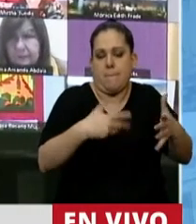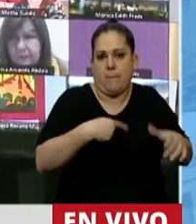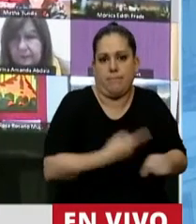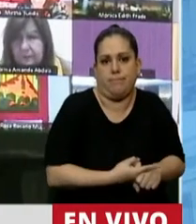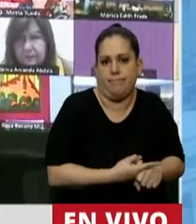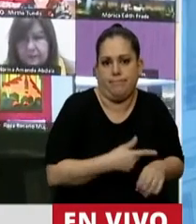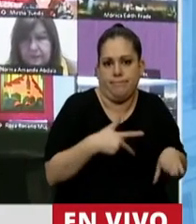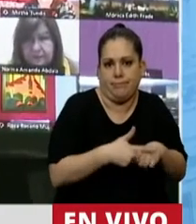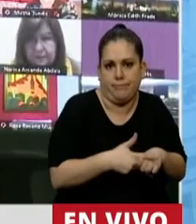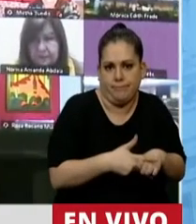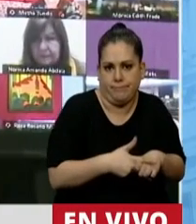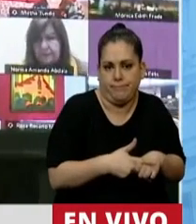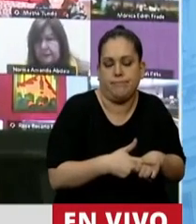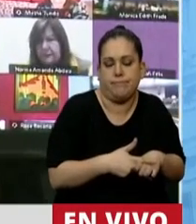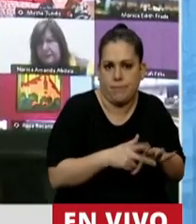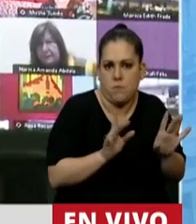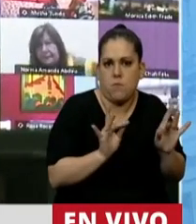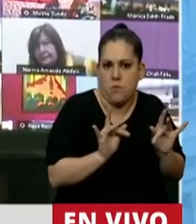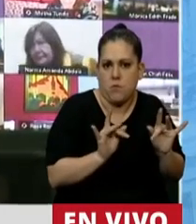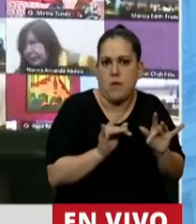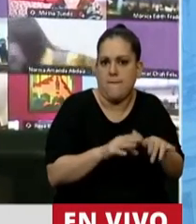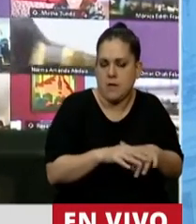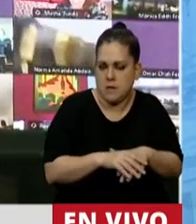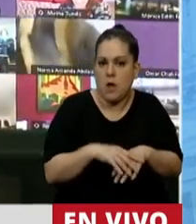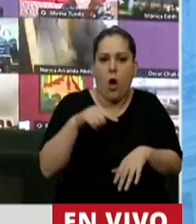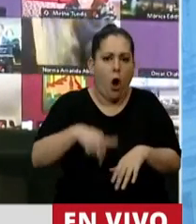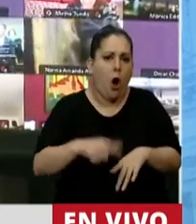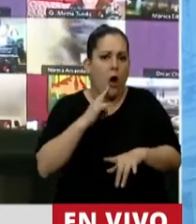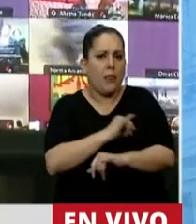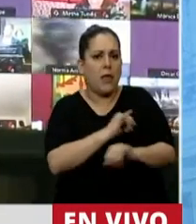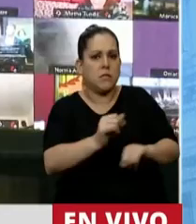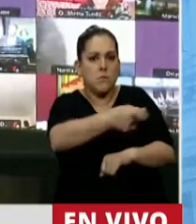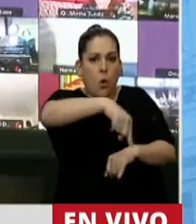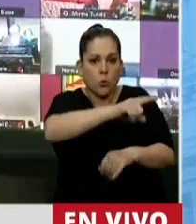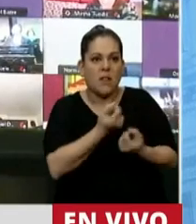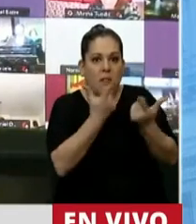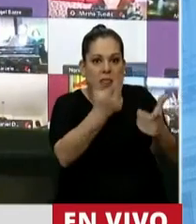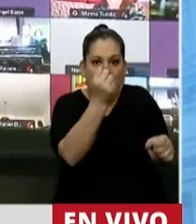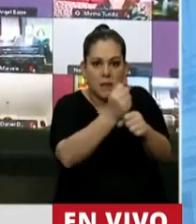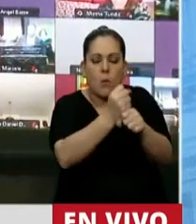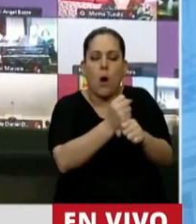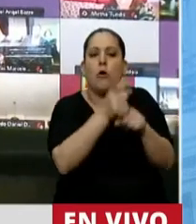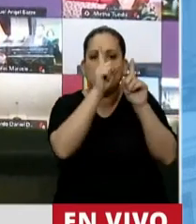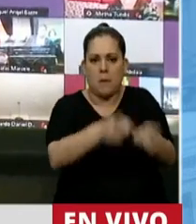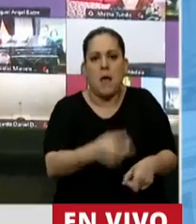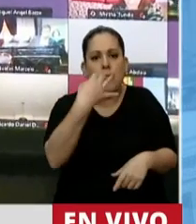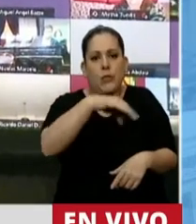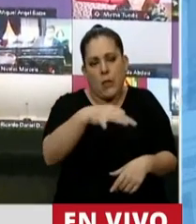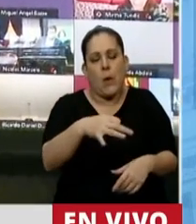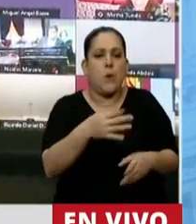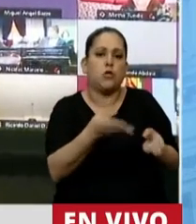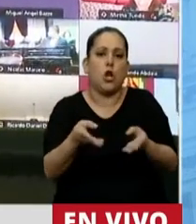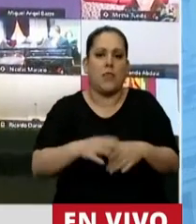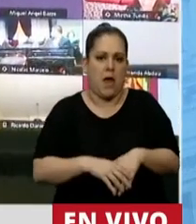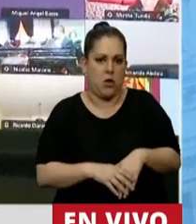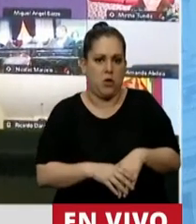antojosamente, nosotros le estamos diciendo que sean solidarios esos que dan trabajo genuino, esos que apuestan